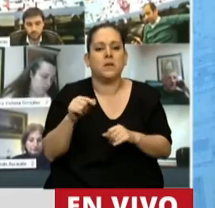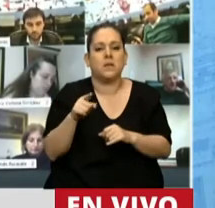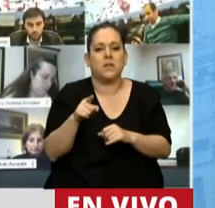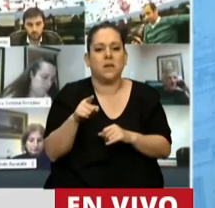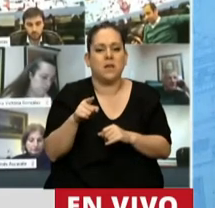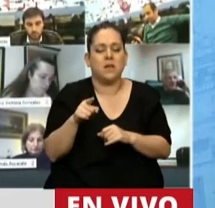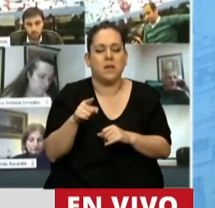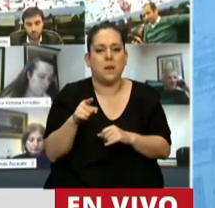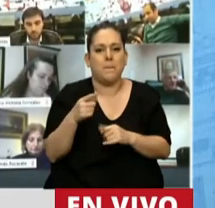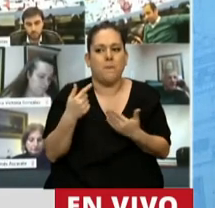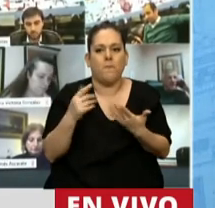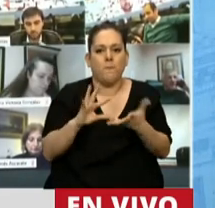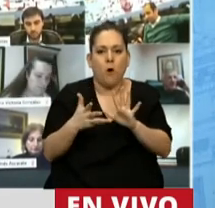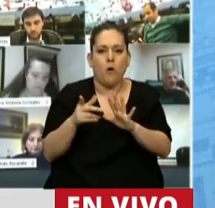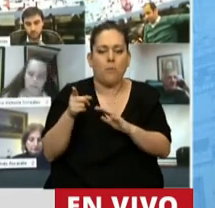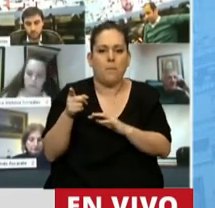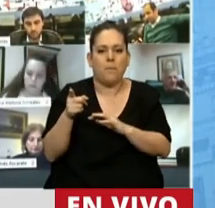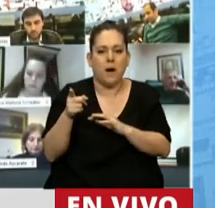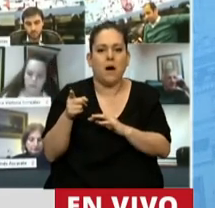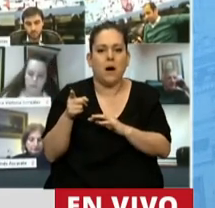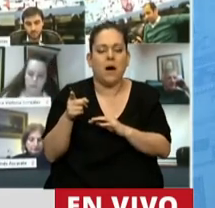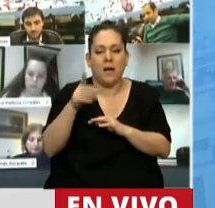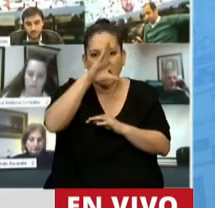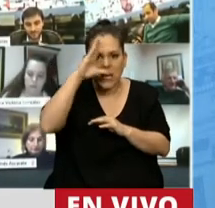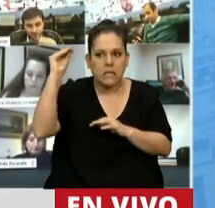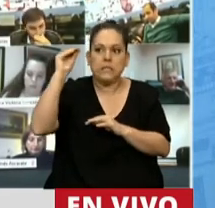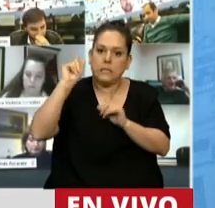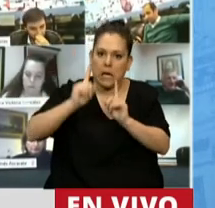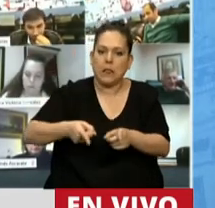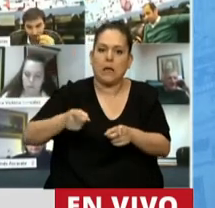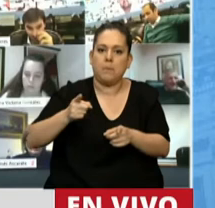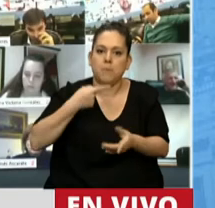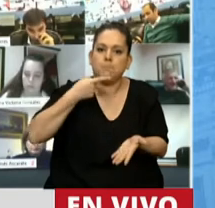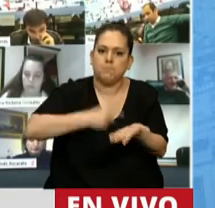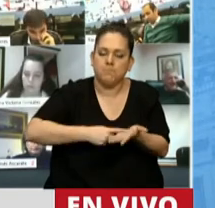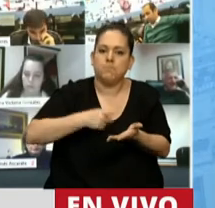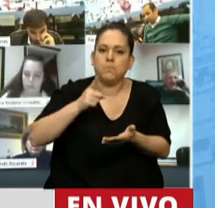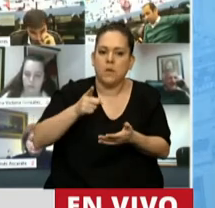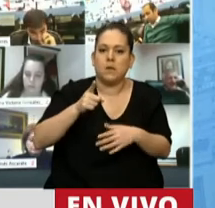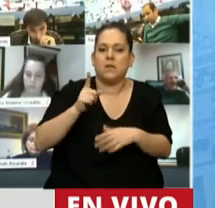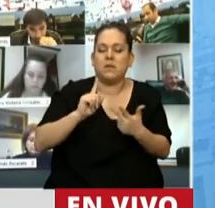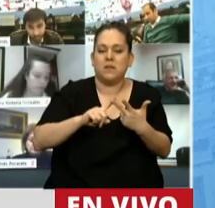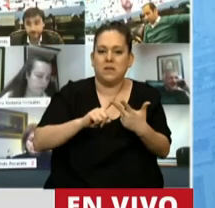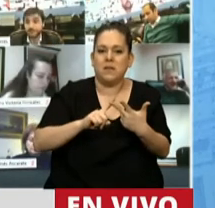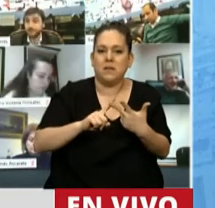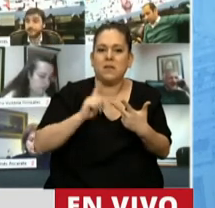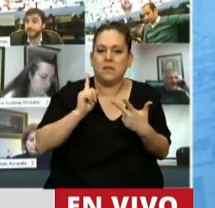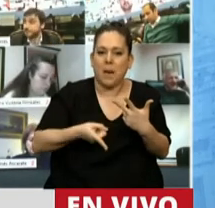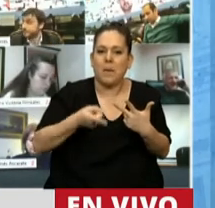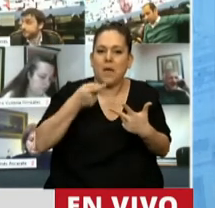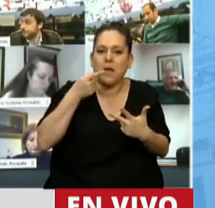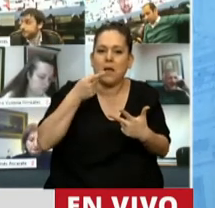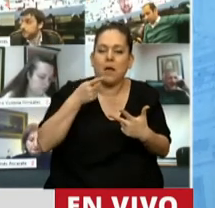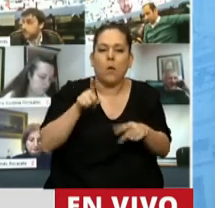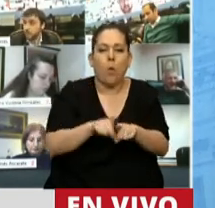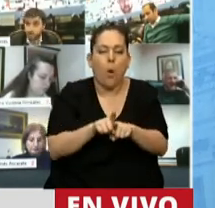participación de Cristina Fernández de Kirchner, y fundamentalmente la tarea con